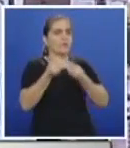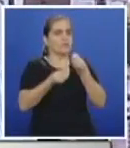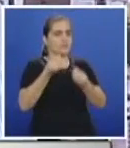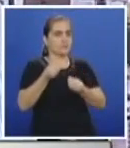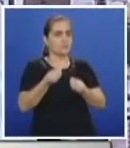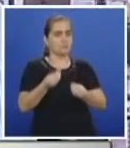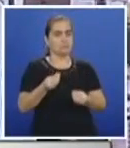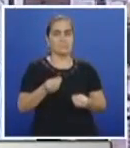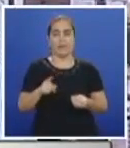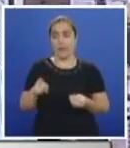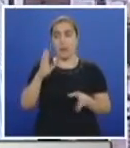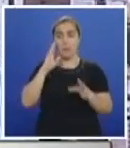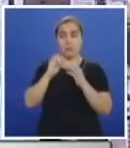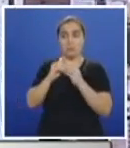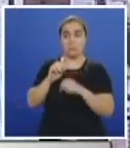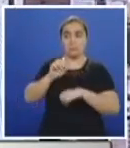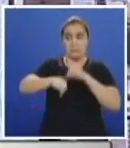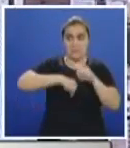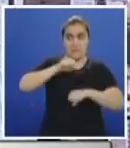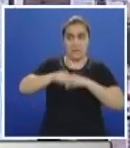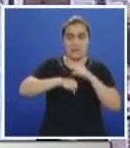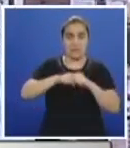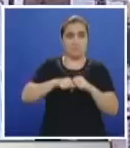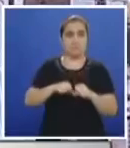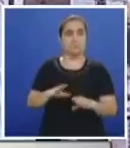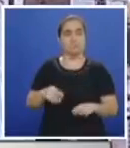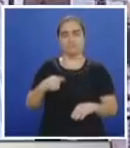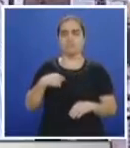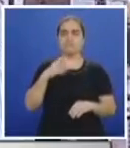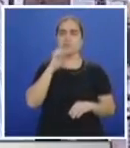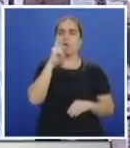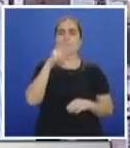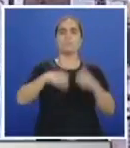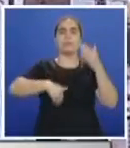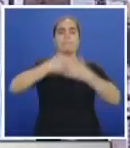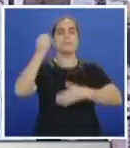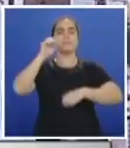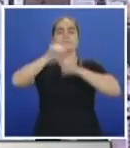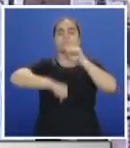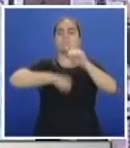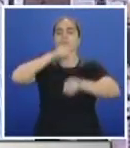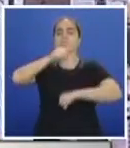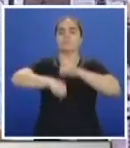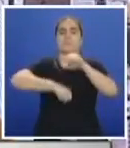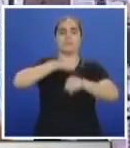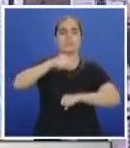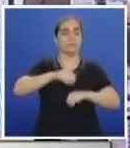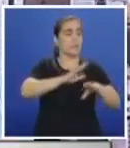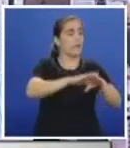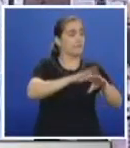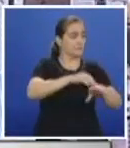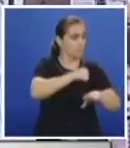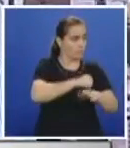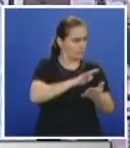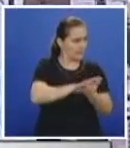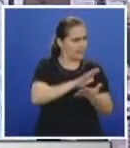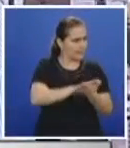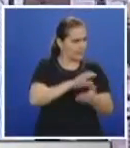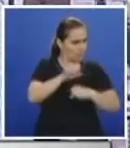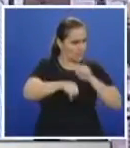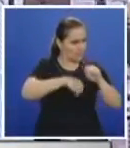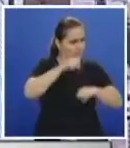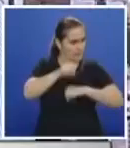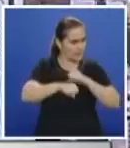empezamos a usar la bicicleta. Y a partir de eso empezamos a mover y a incentivar a la gente, perdamos el miedo a la bicicleta.